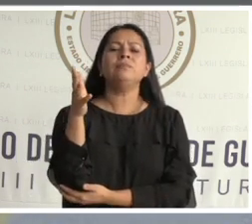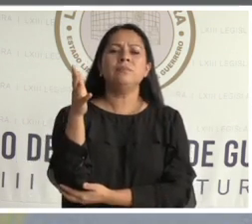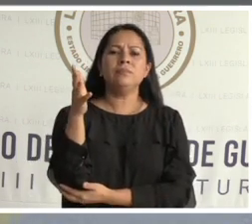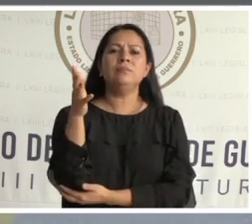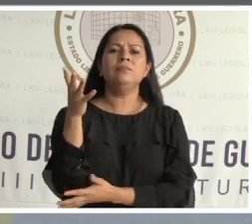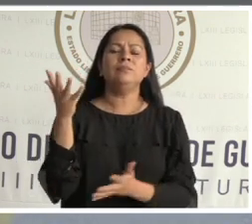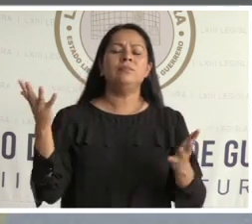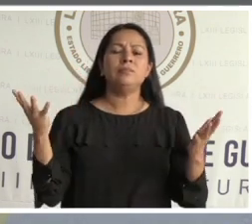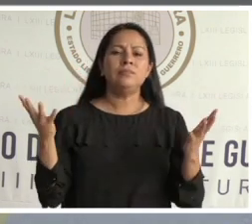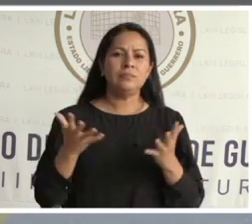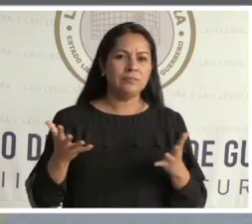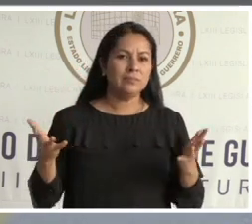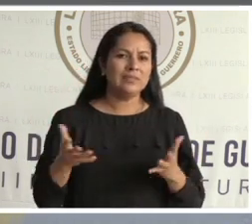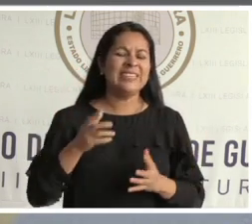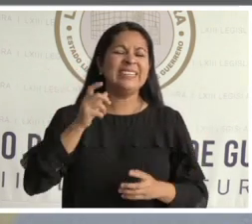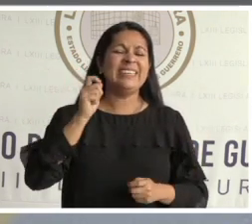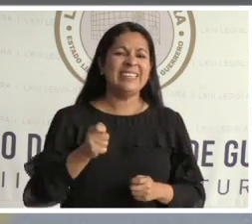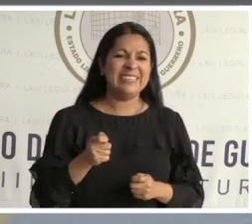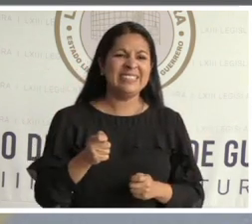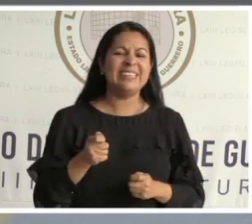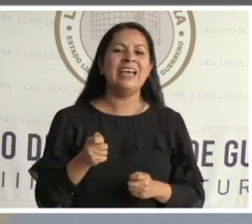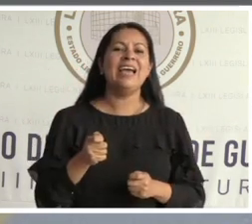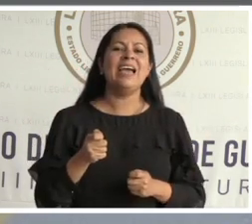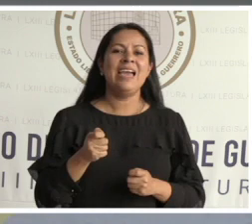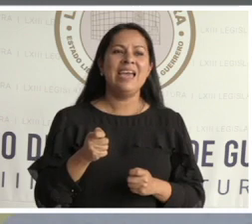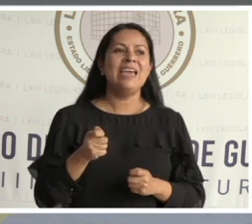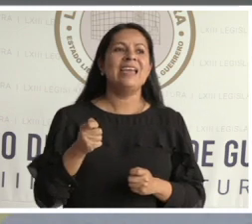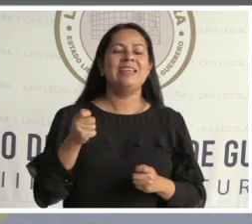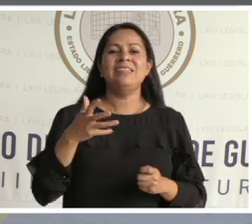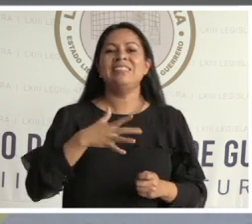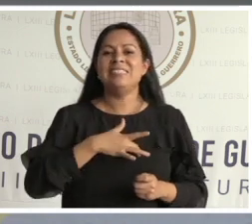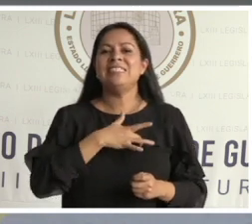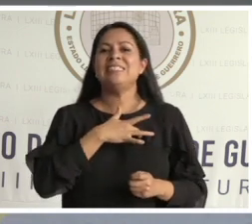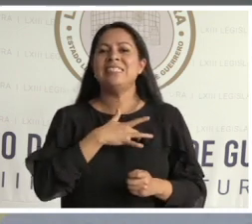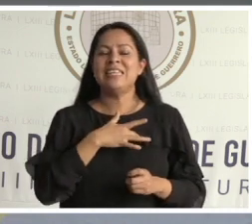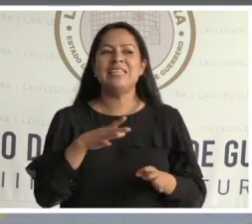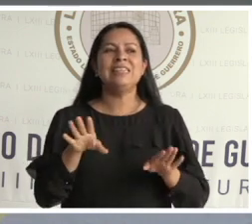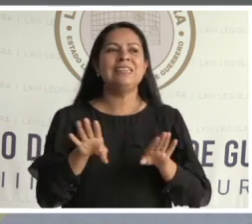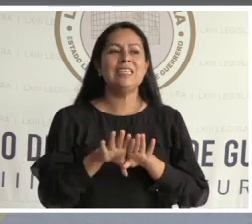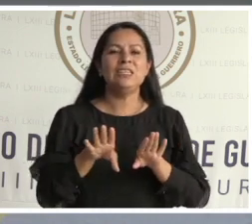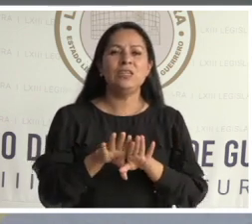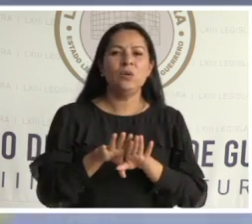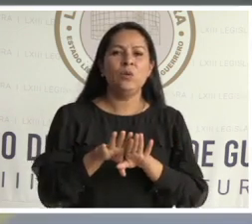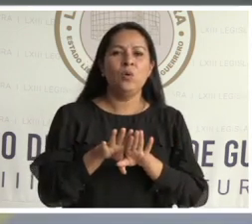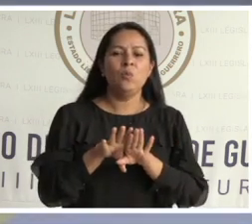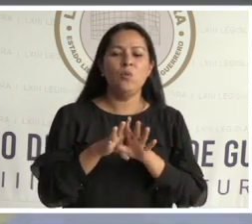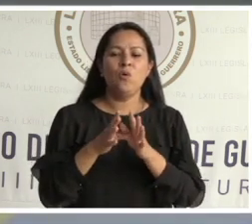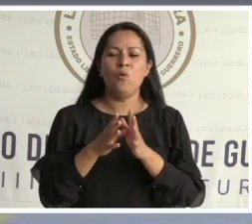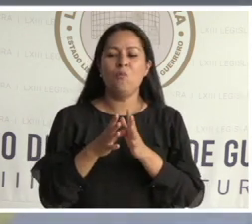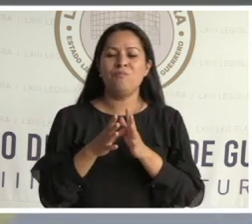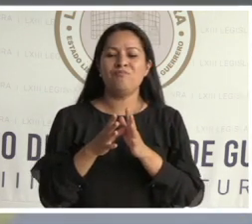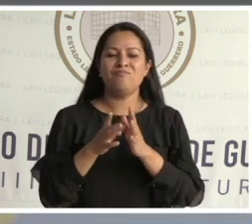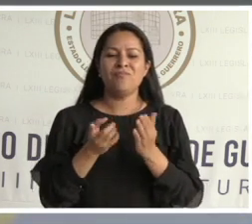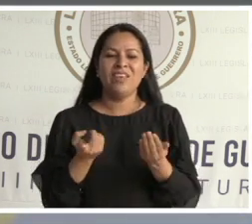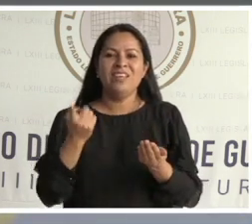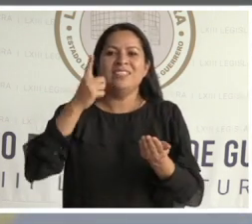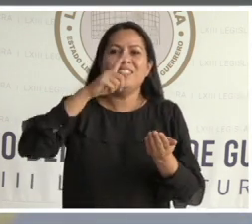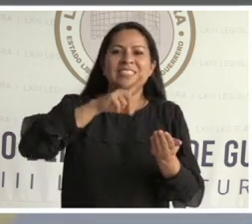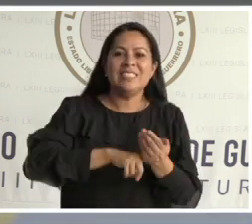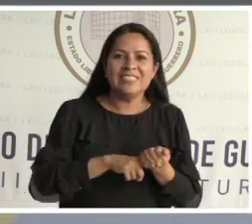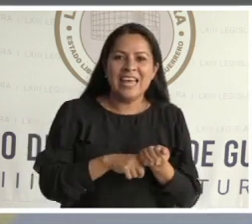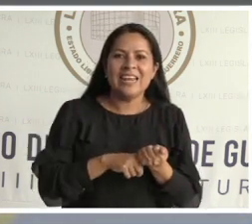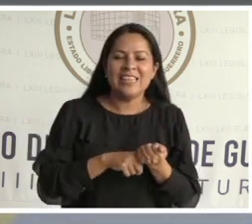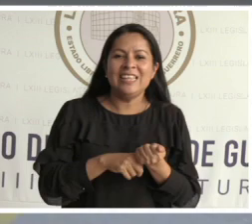manifestación cromática, tangible y ondulante de formar parte de una